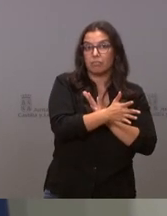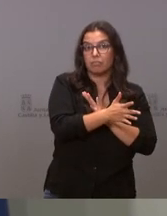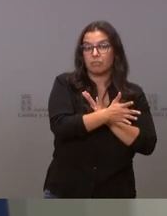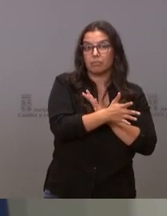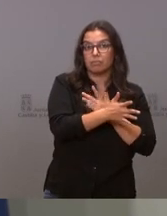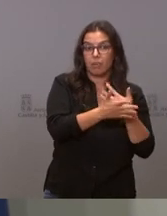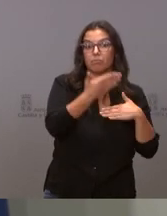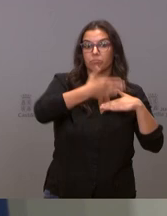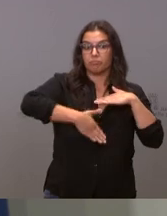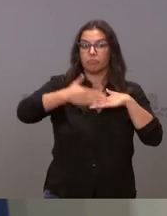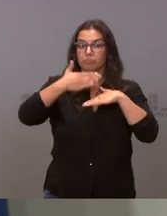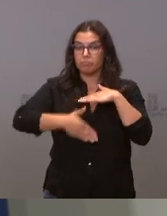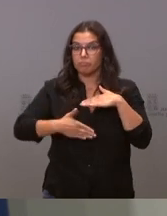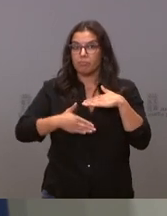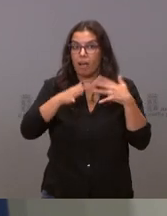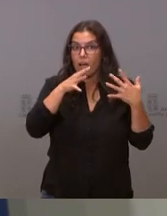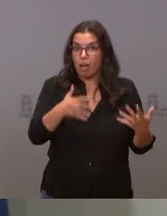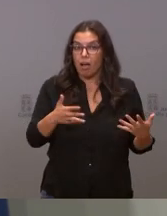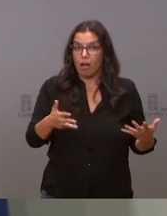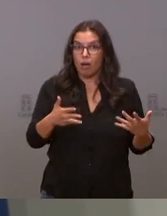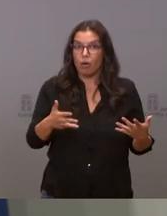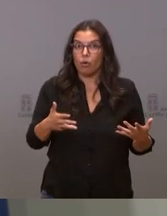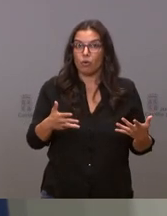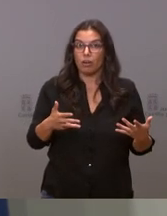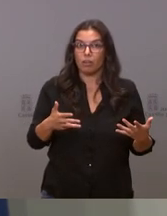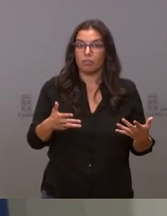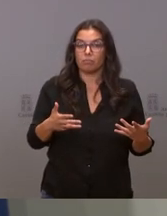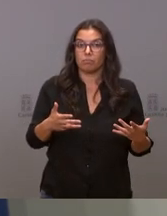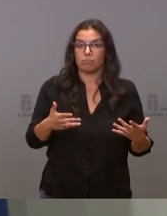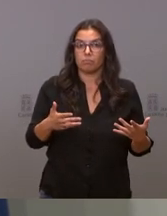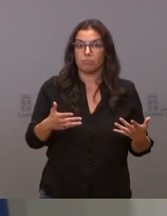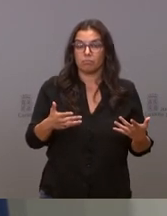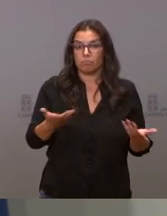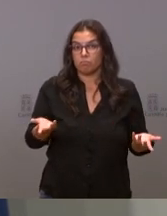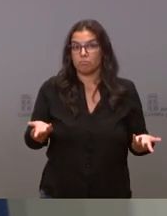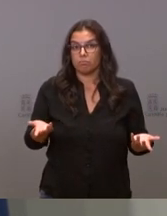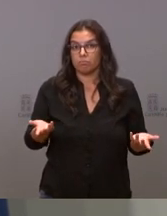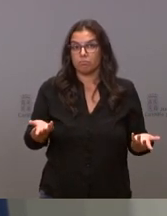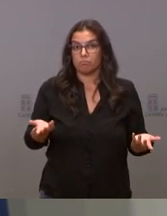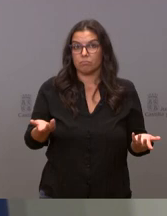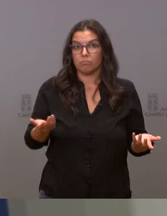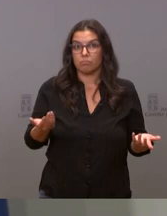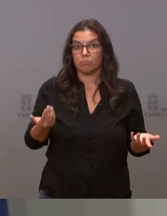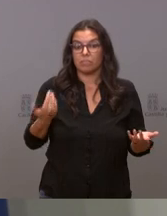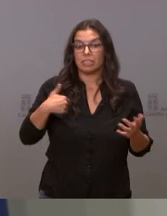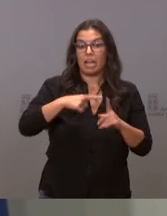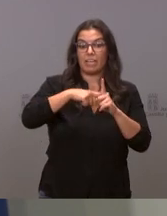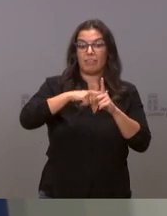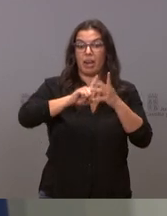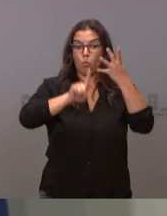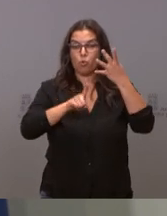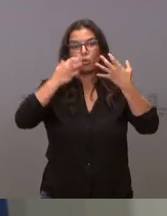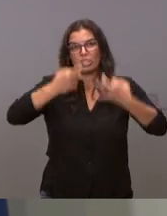las restricciones en este momento y pasar a nivel 1 tiene un grado de seguridad suficiente